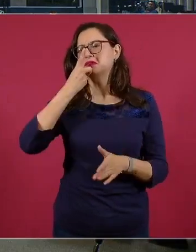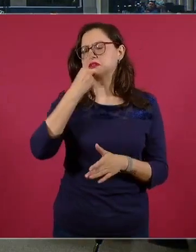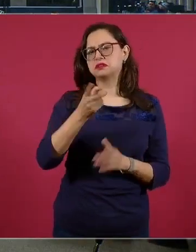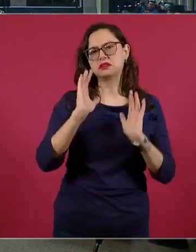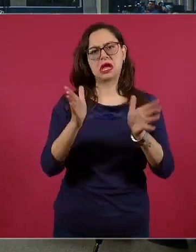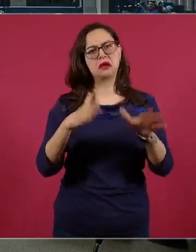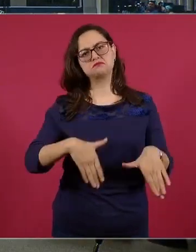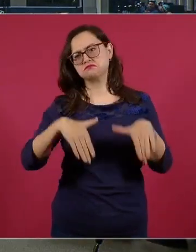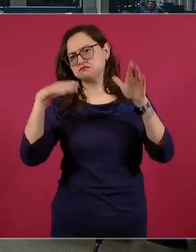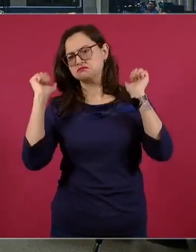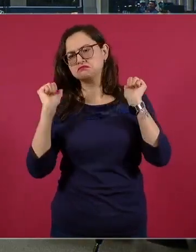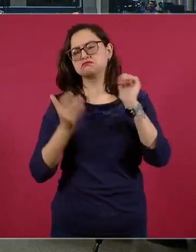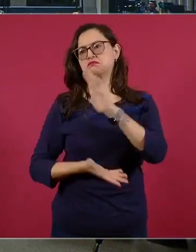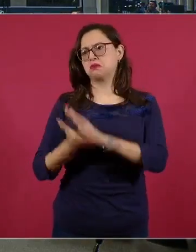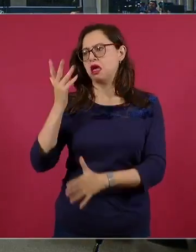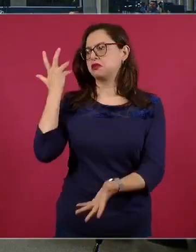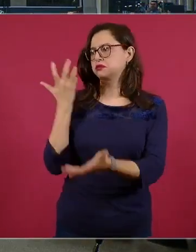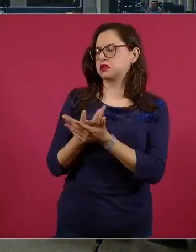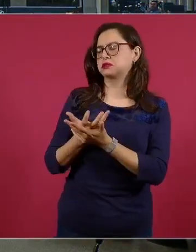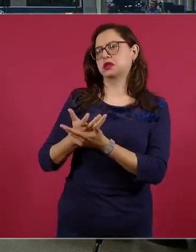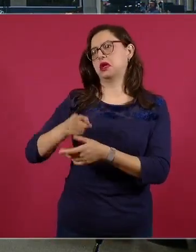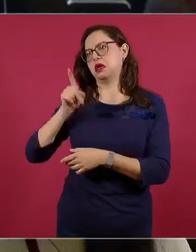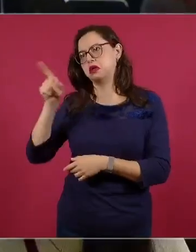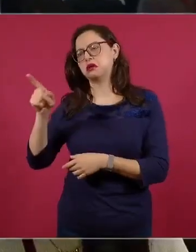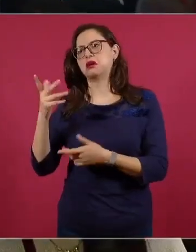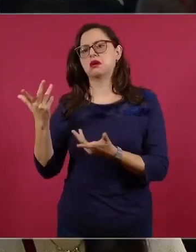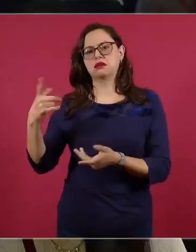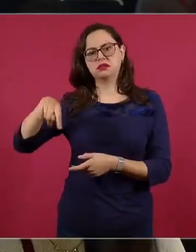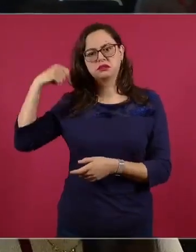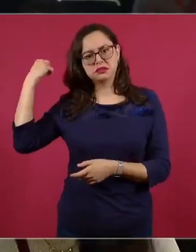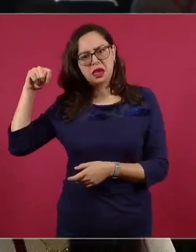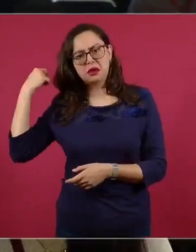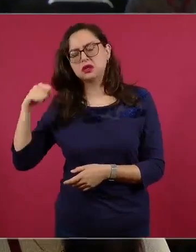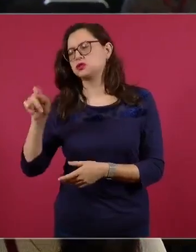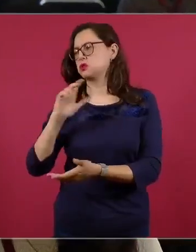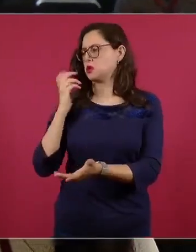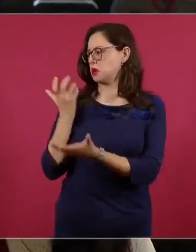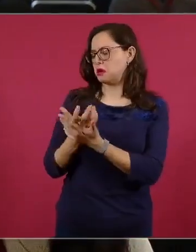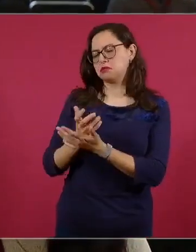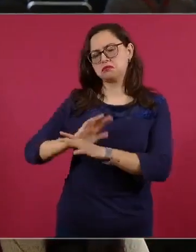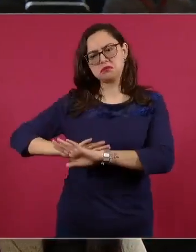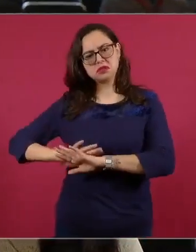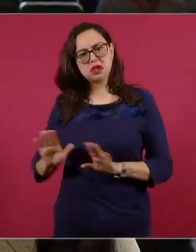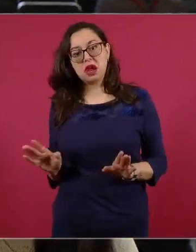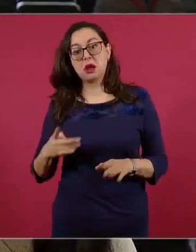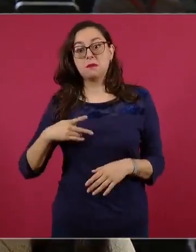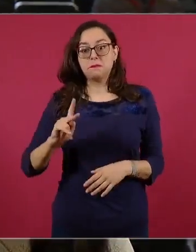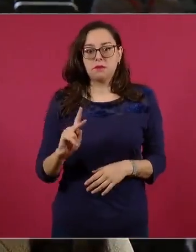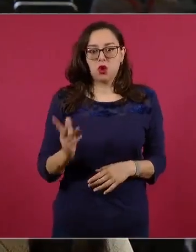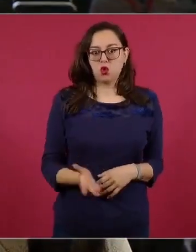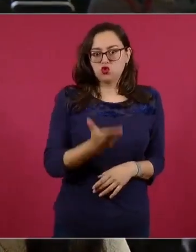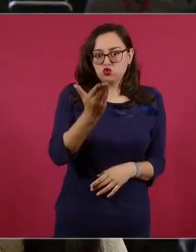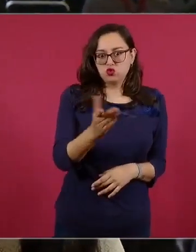pero me gustaría saber si a usted le gustaría aprovechar su figura, el humanismo mexicano